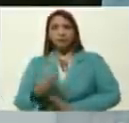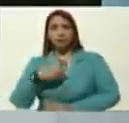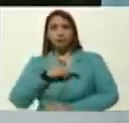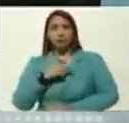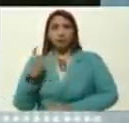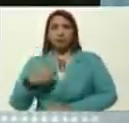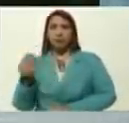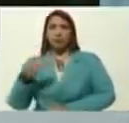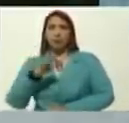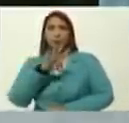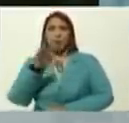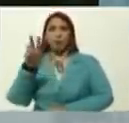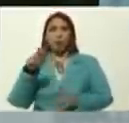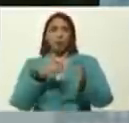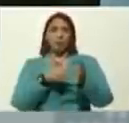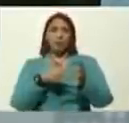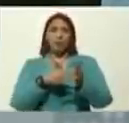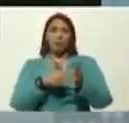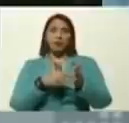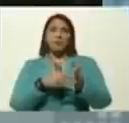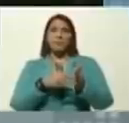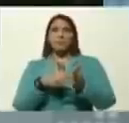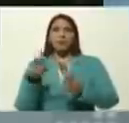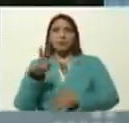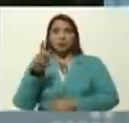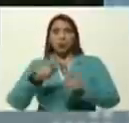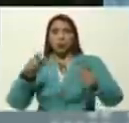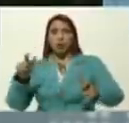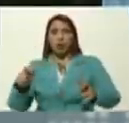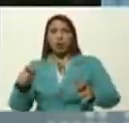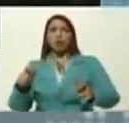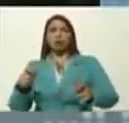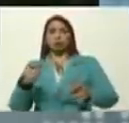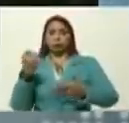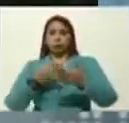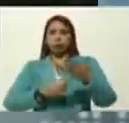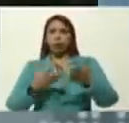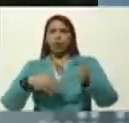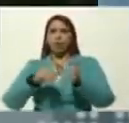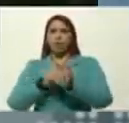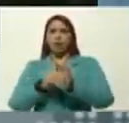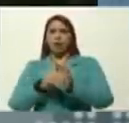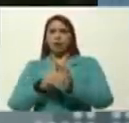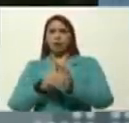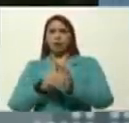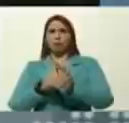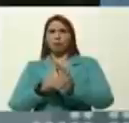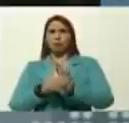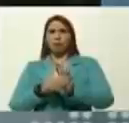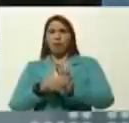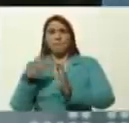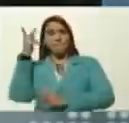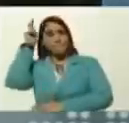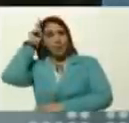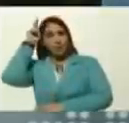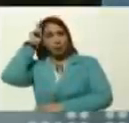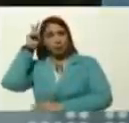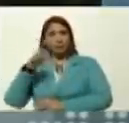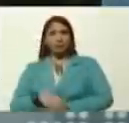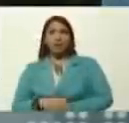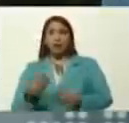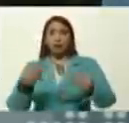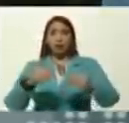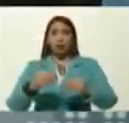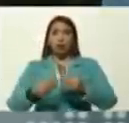42 mil venezolanos y venezolanas, inscritas, para volver desde el Perú, y hemos acordado, hacer una